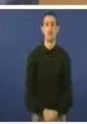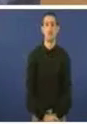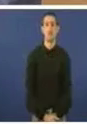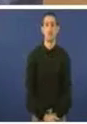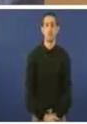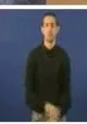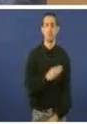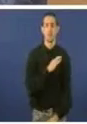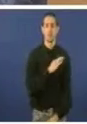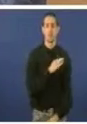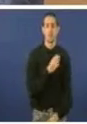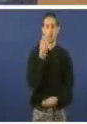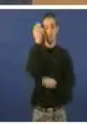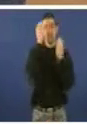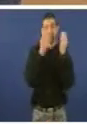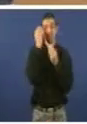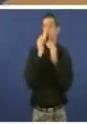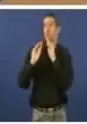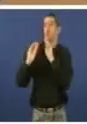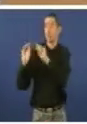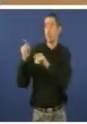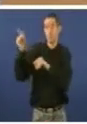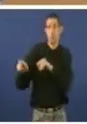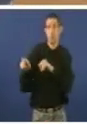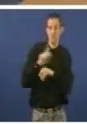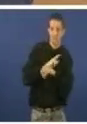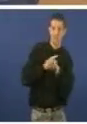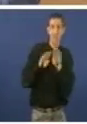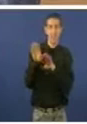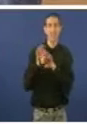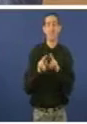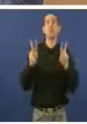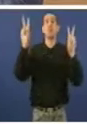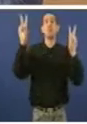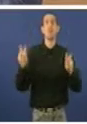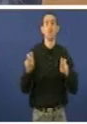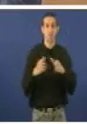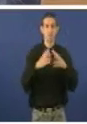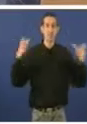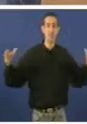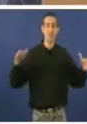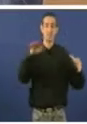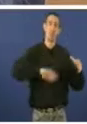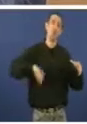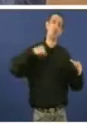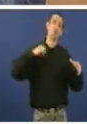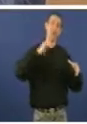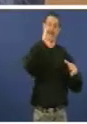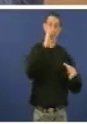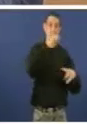señoría, supoño que a súa crítica pola ampliación dos alnés e